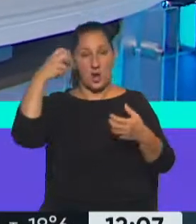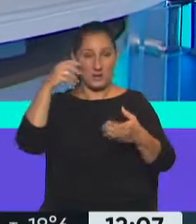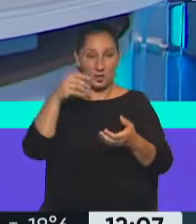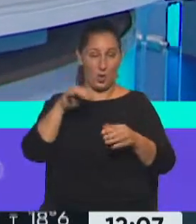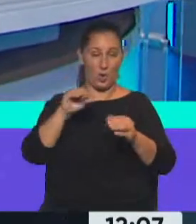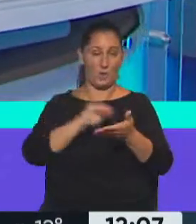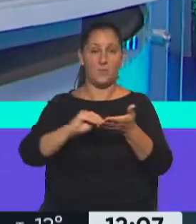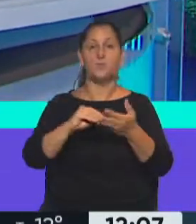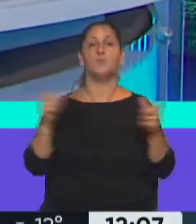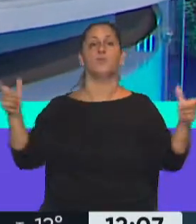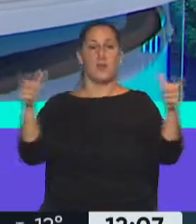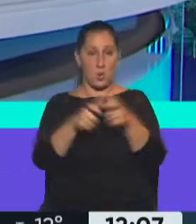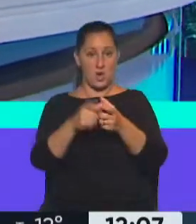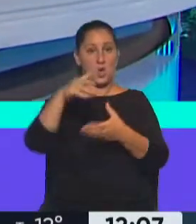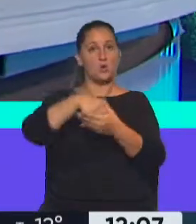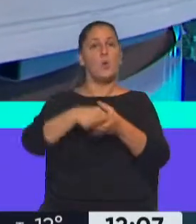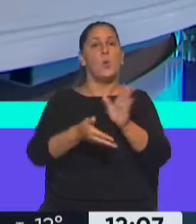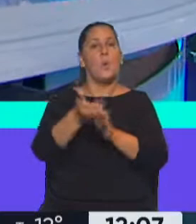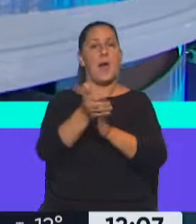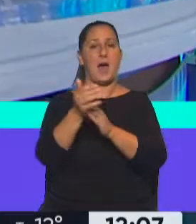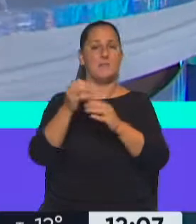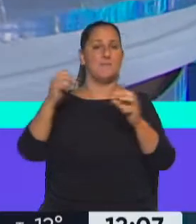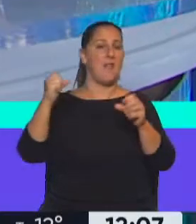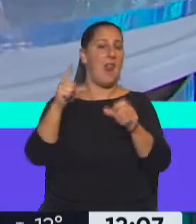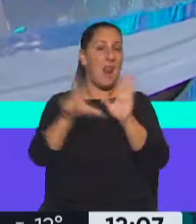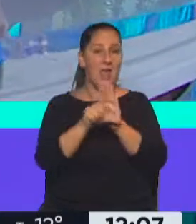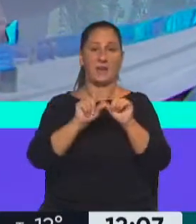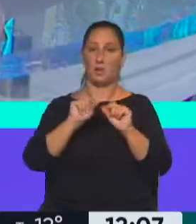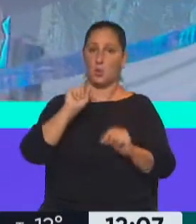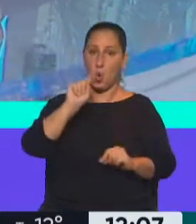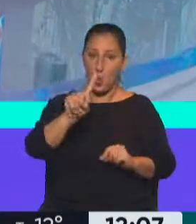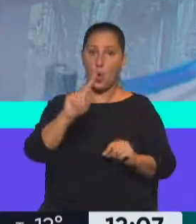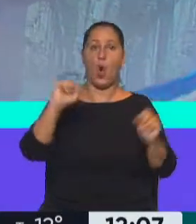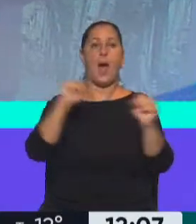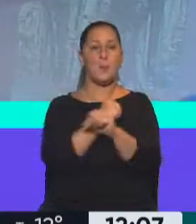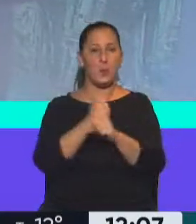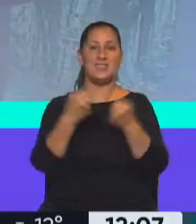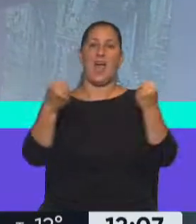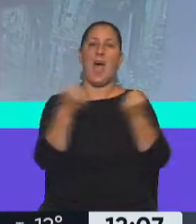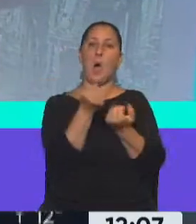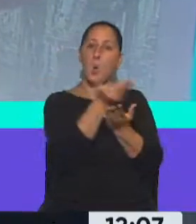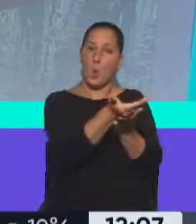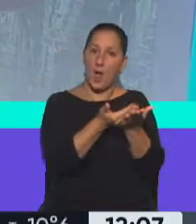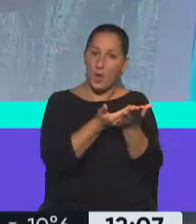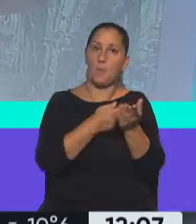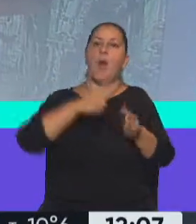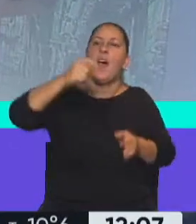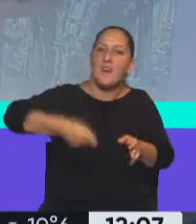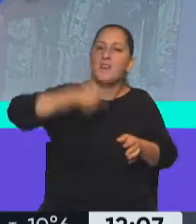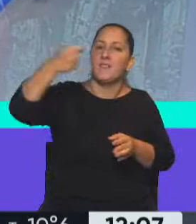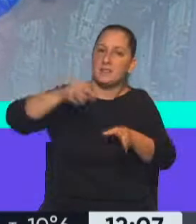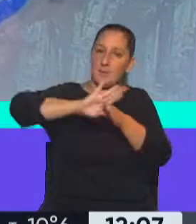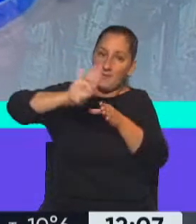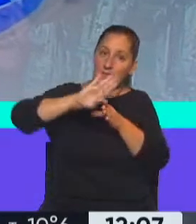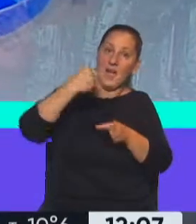Argentina, reunidos en Congreso, sancionarán con fuerza de ley. Artículo 1, apruebes el acuerdo para el refinanciamiento de la deuda